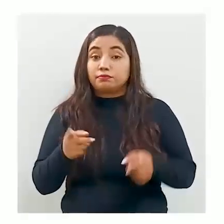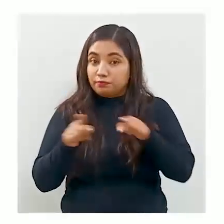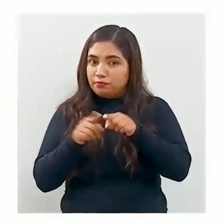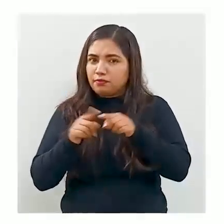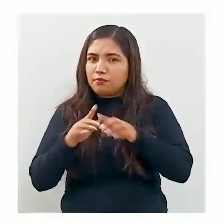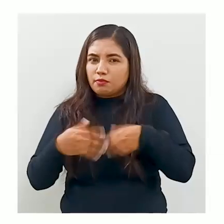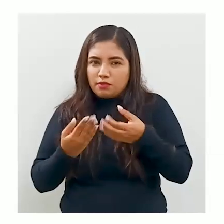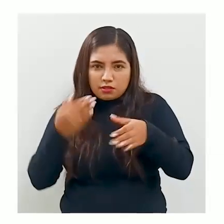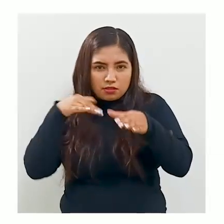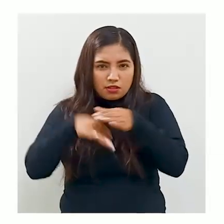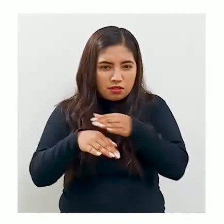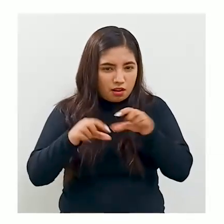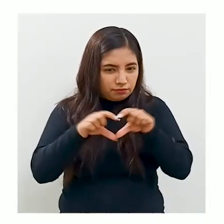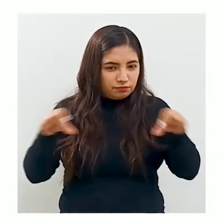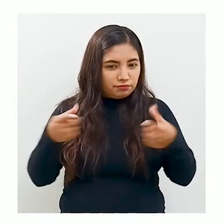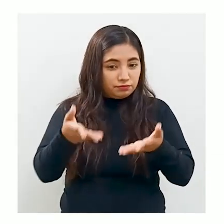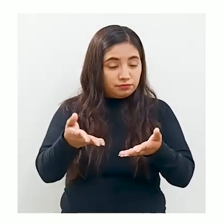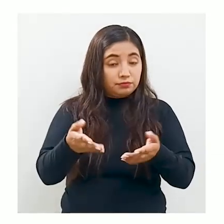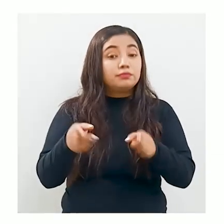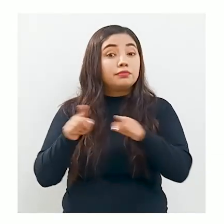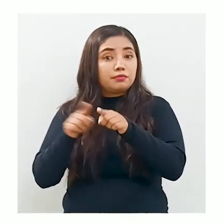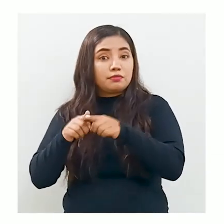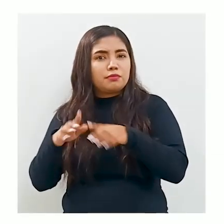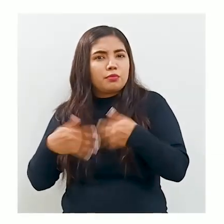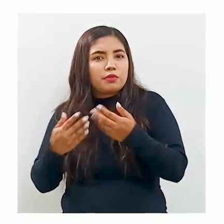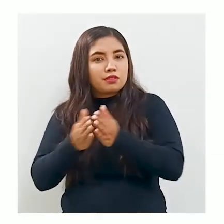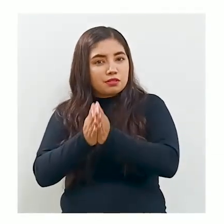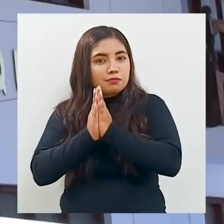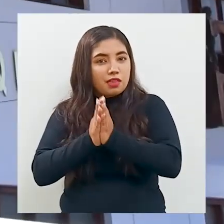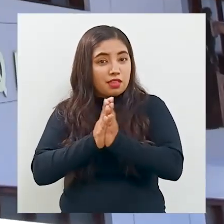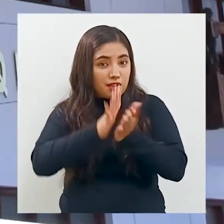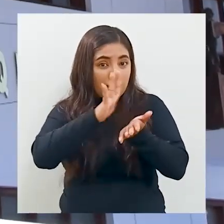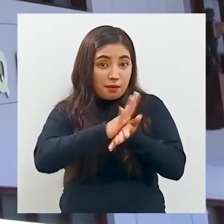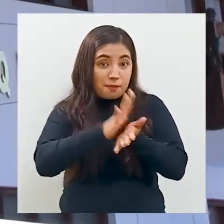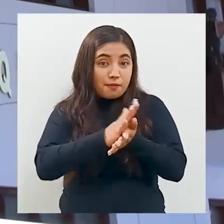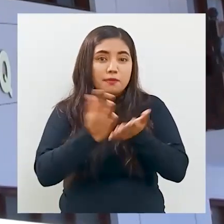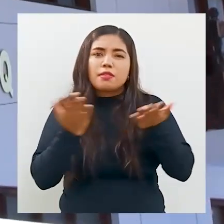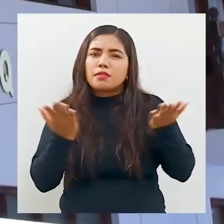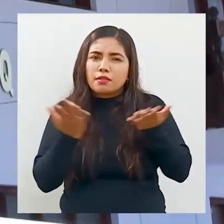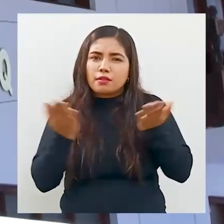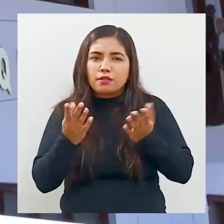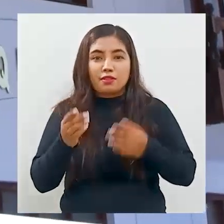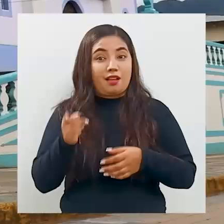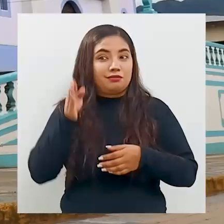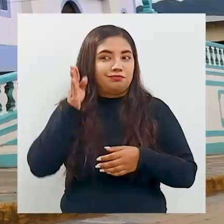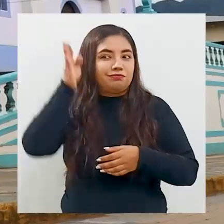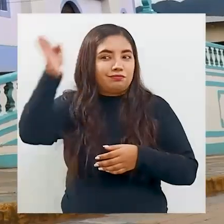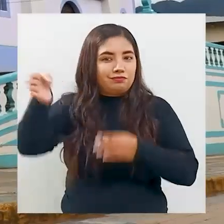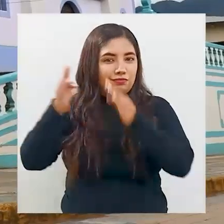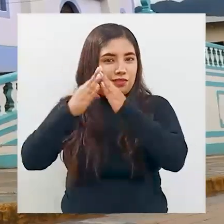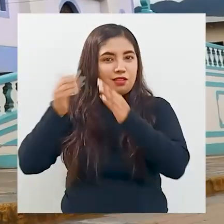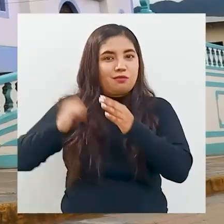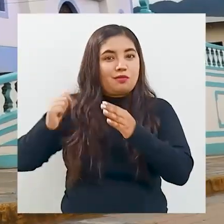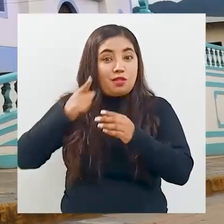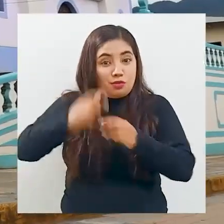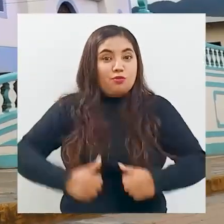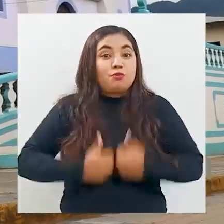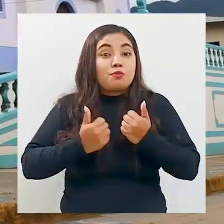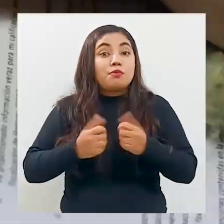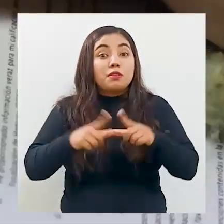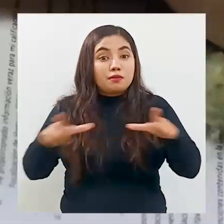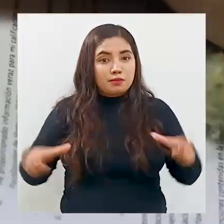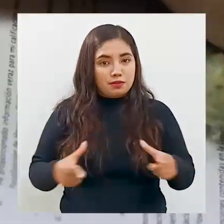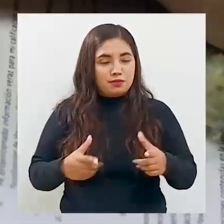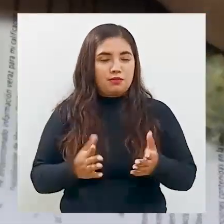Ingresa directamente a este enlace. También puedes solicitar el formulario en la unidad local de empadronamiento de la municipalidad de tu